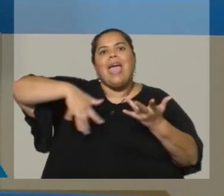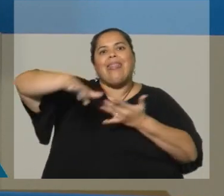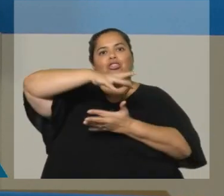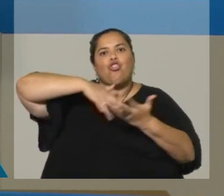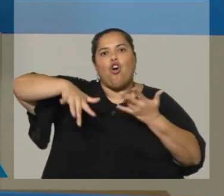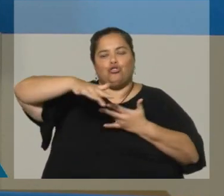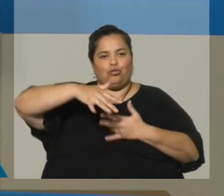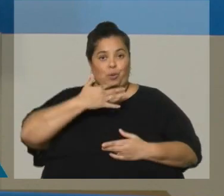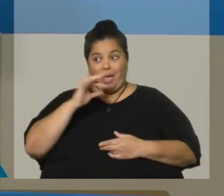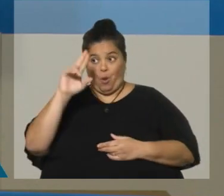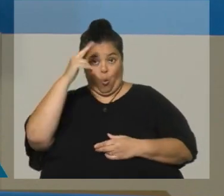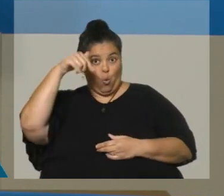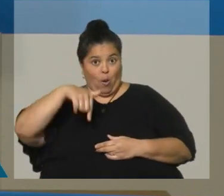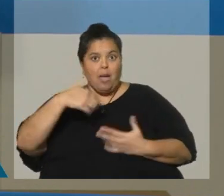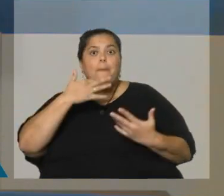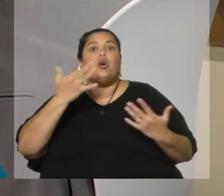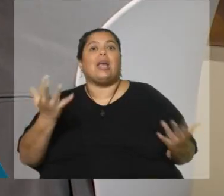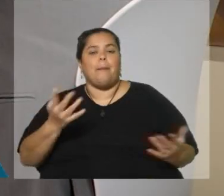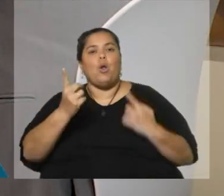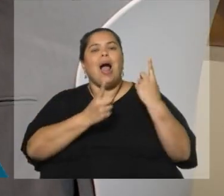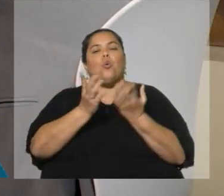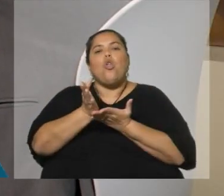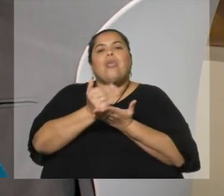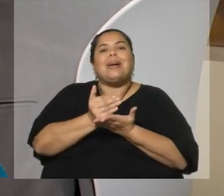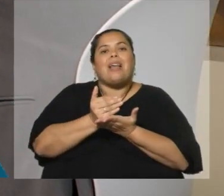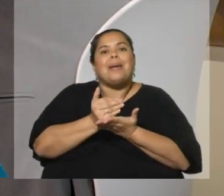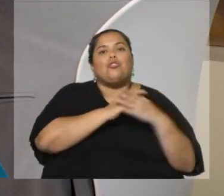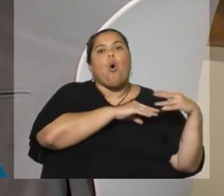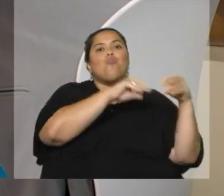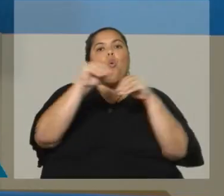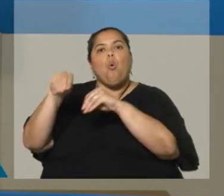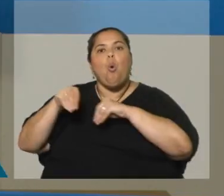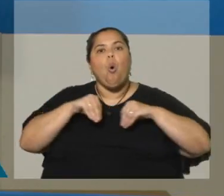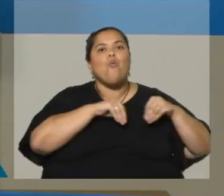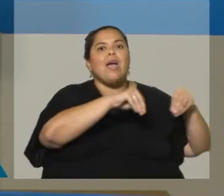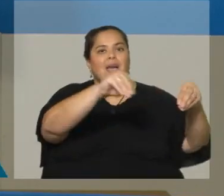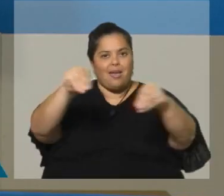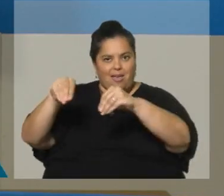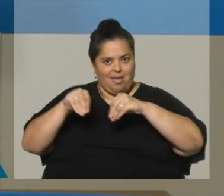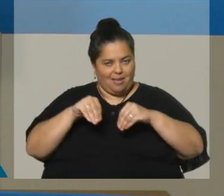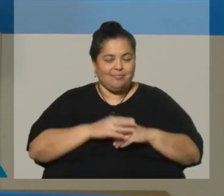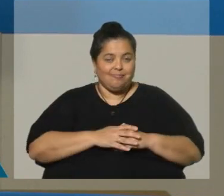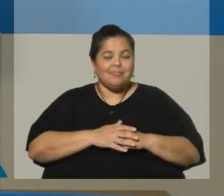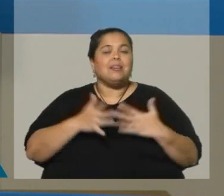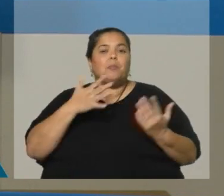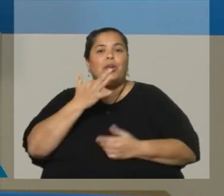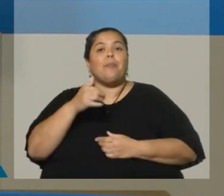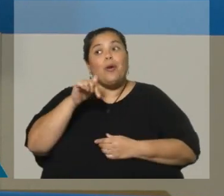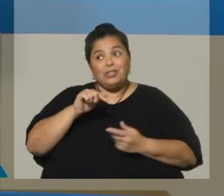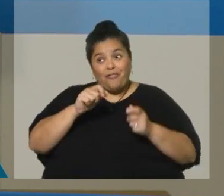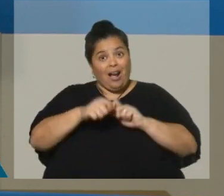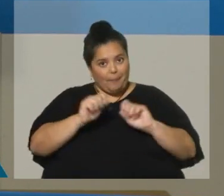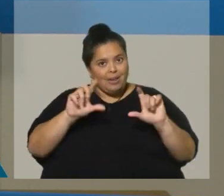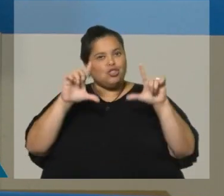movimientos internos? por ejemplo, departamentos... ¿Gente que se muda de un lugar a otro? Claro, migración interna. Migración interna yo creo que vamos a tener algunas